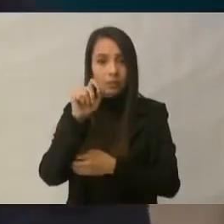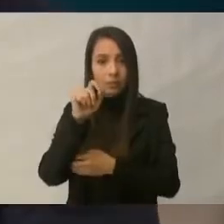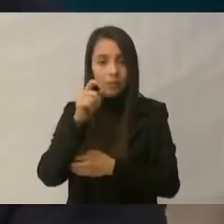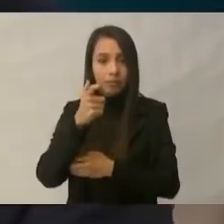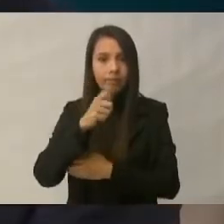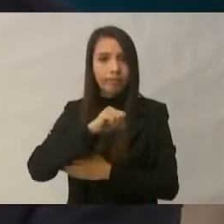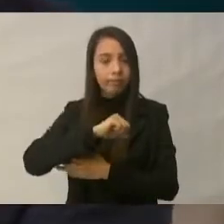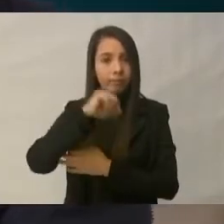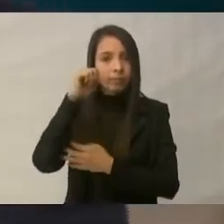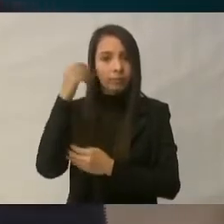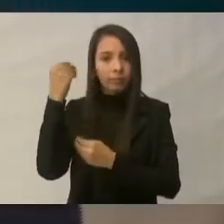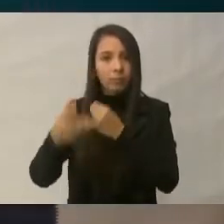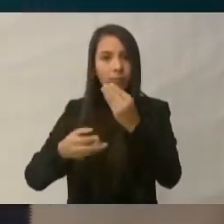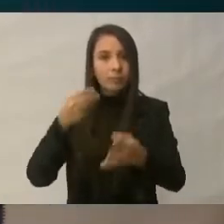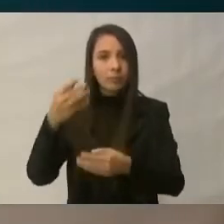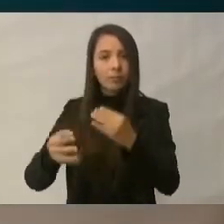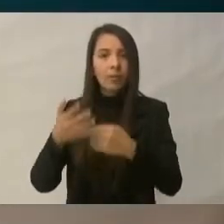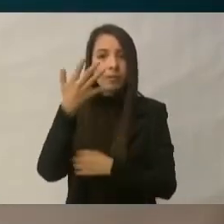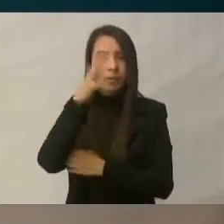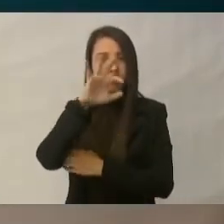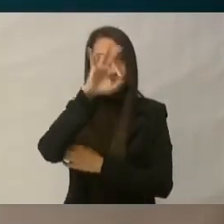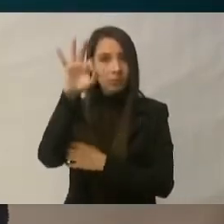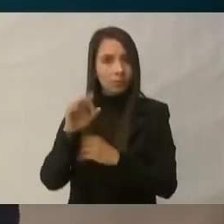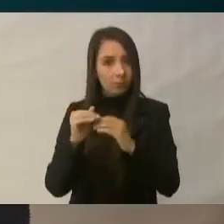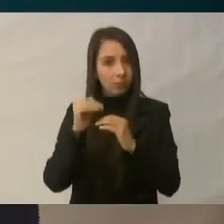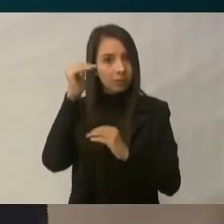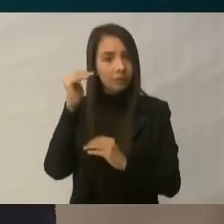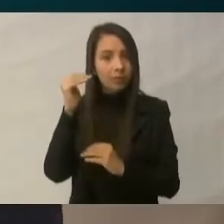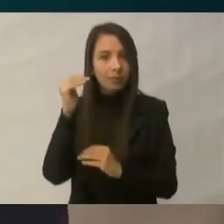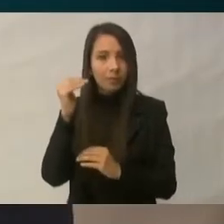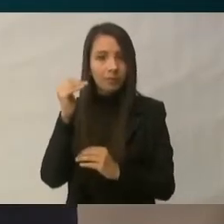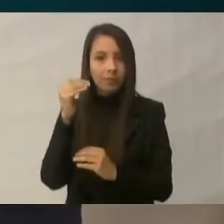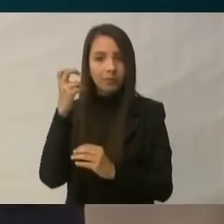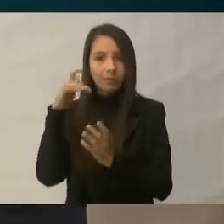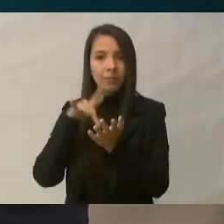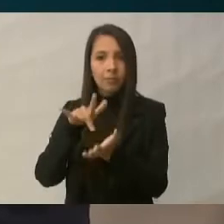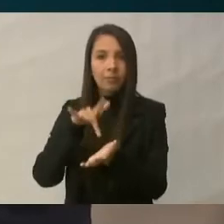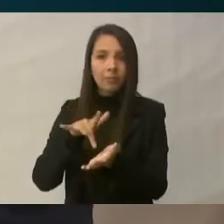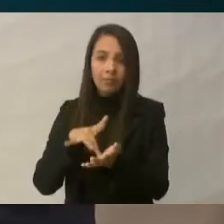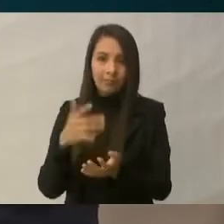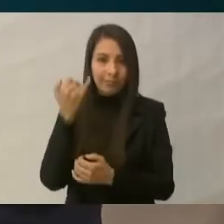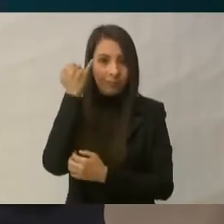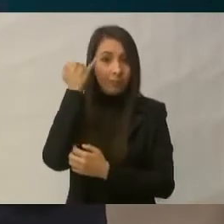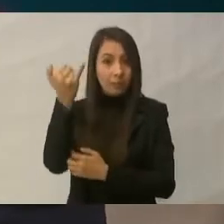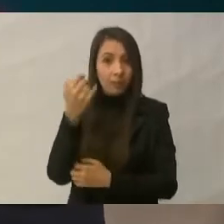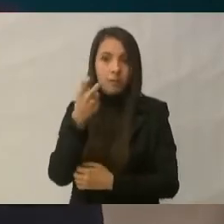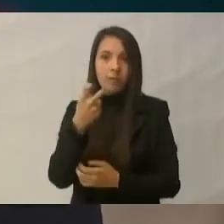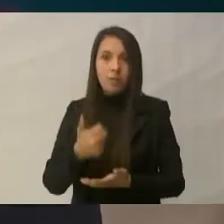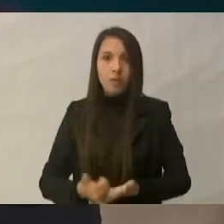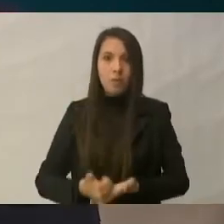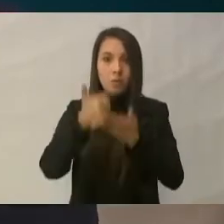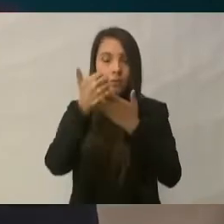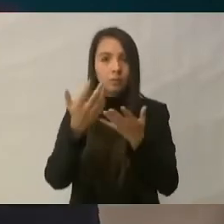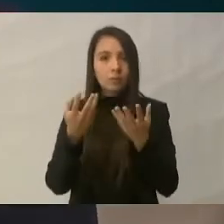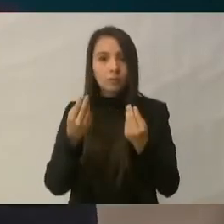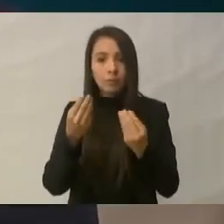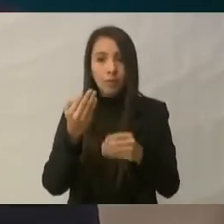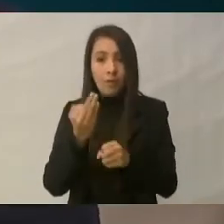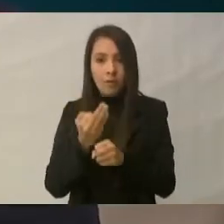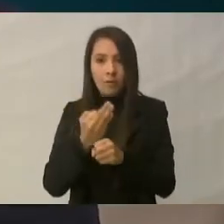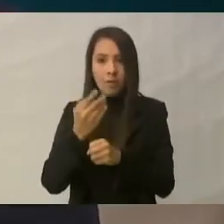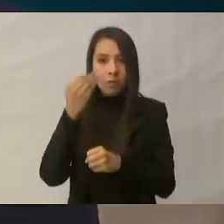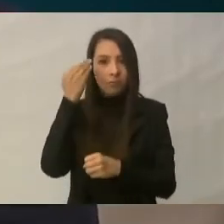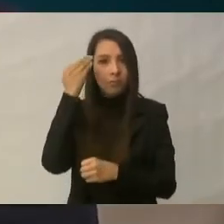lo que esto ha significado en estos tiempos difíciles de adversidad el que le